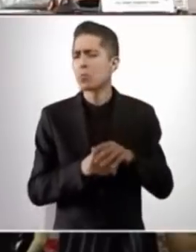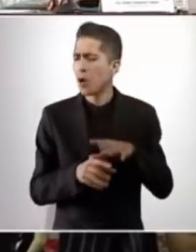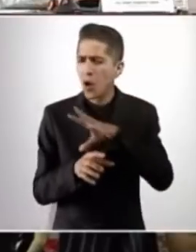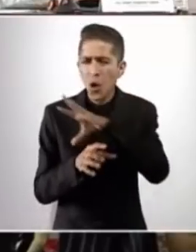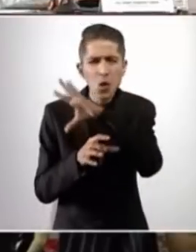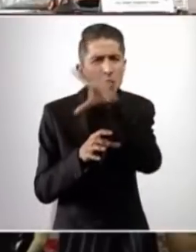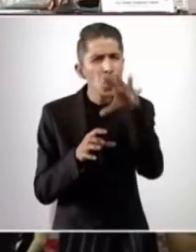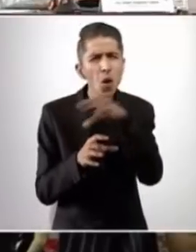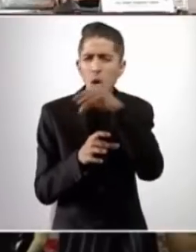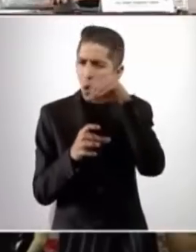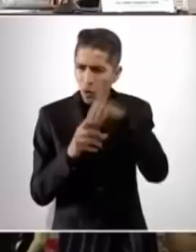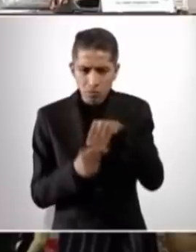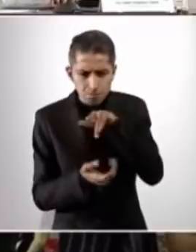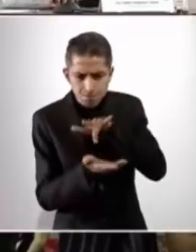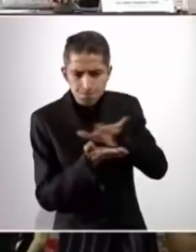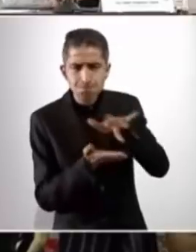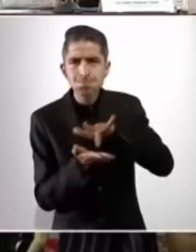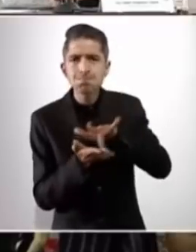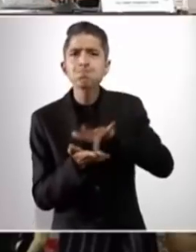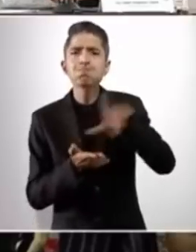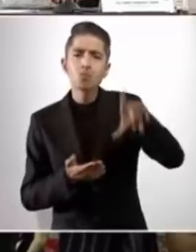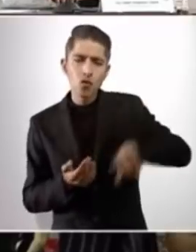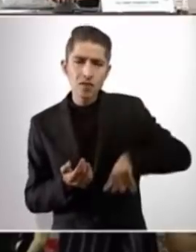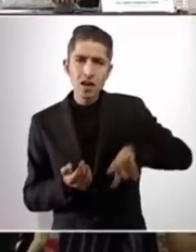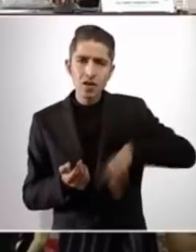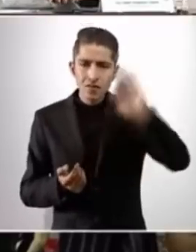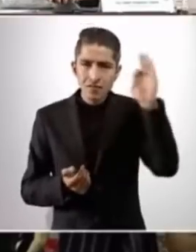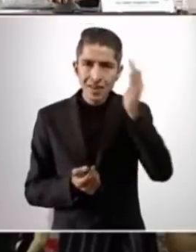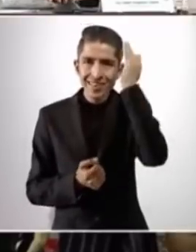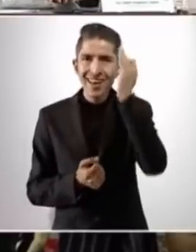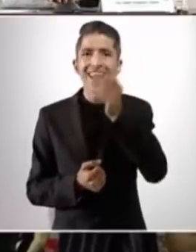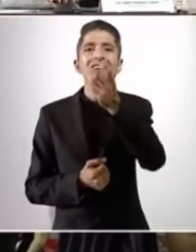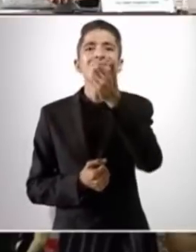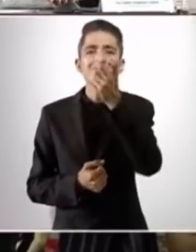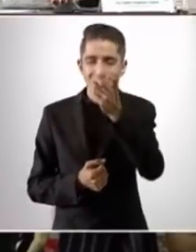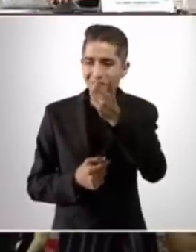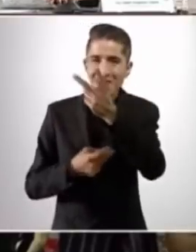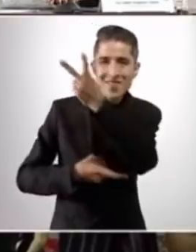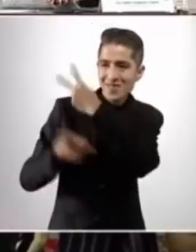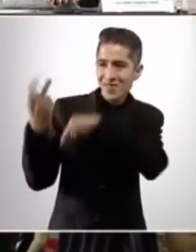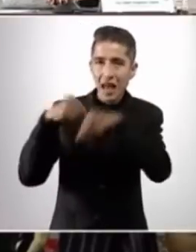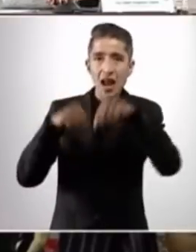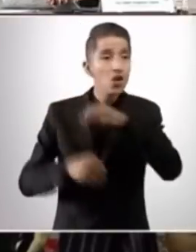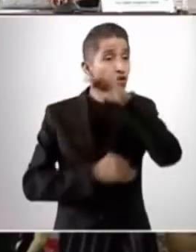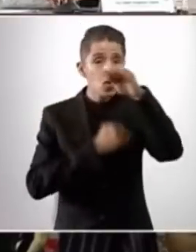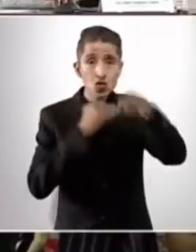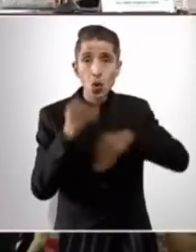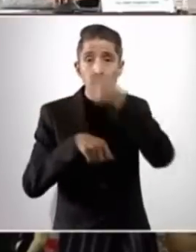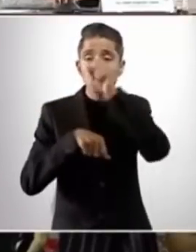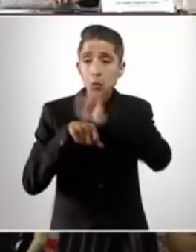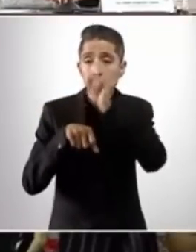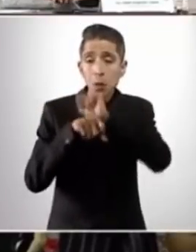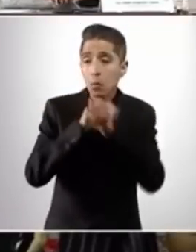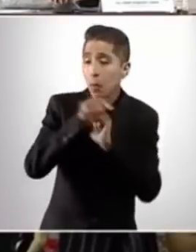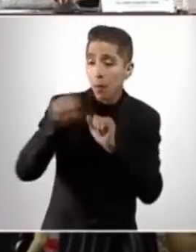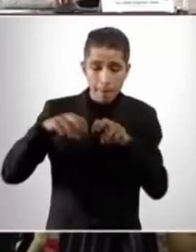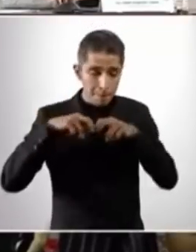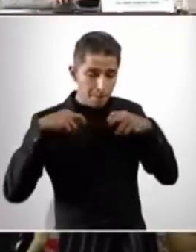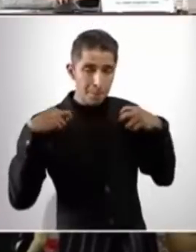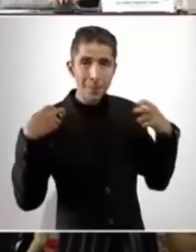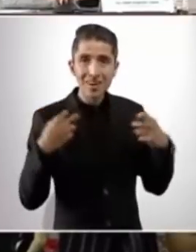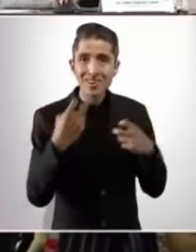apoyo del gobierno federal, por eso estamos todos aquí. Vamos